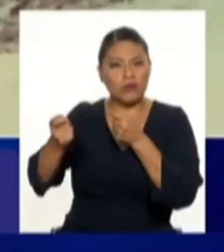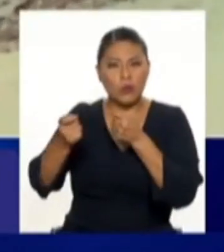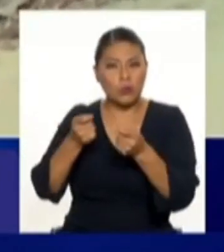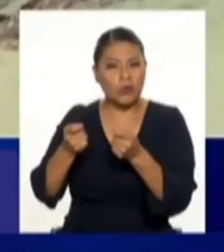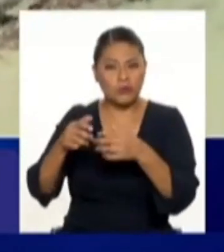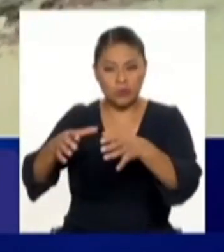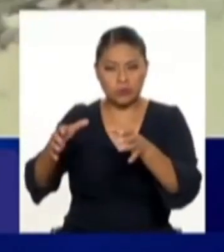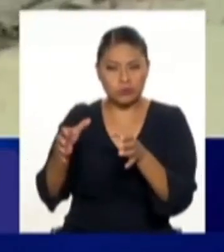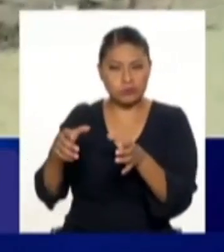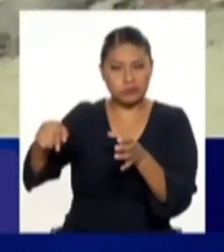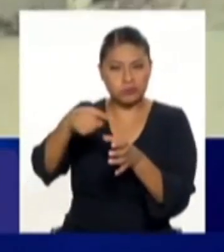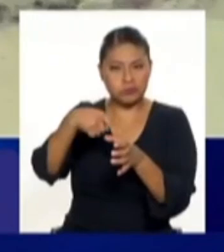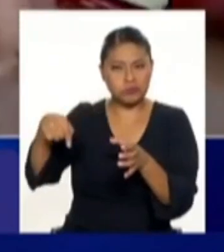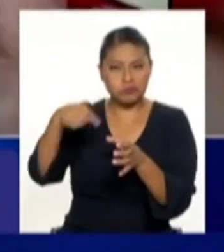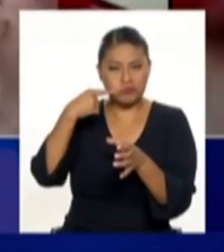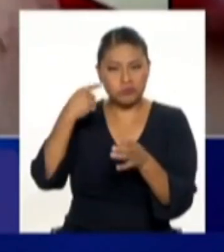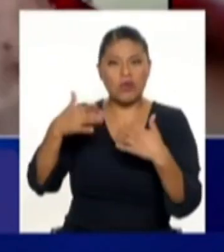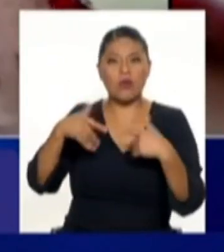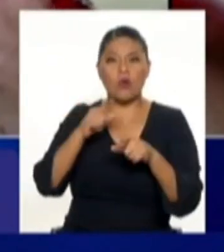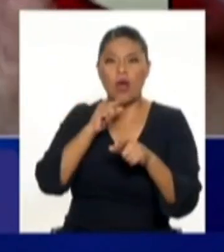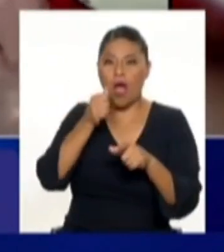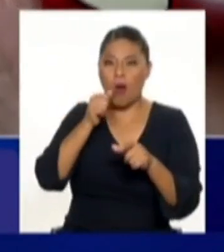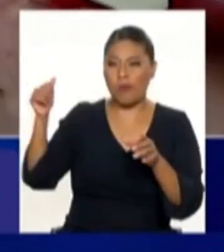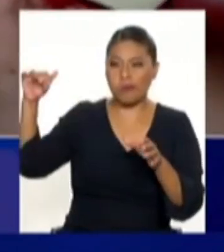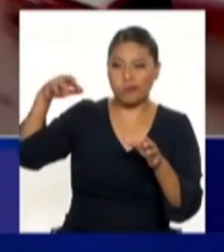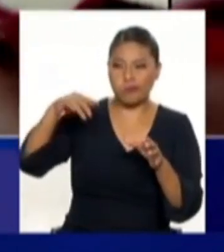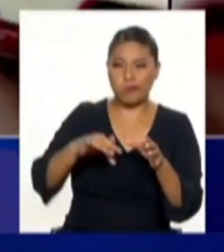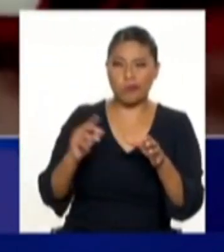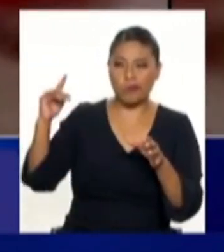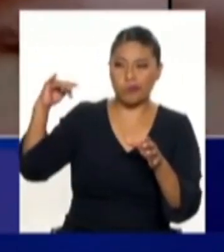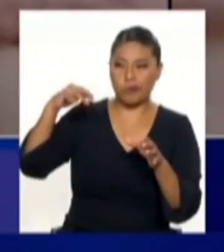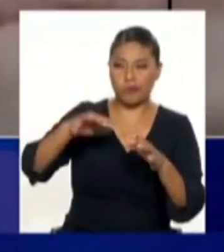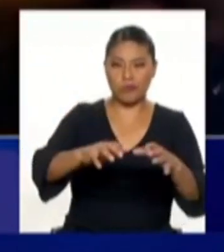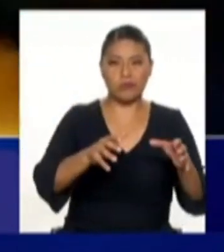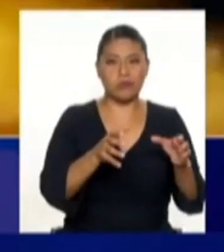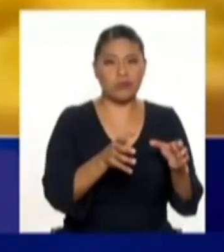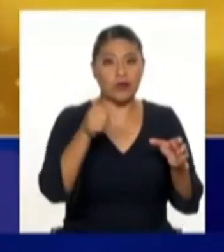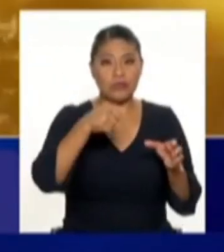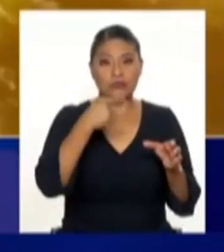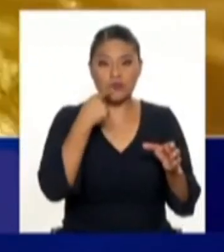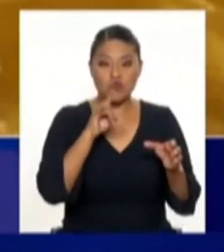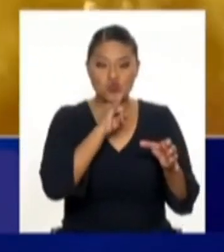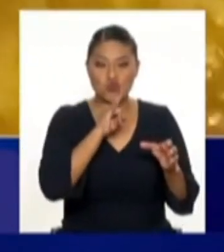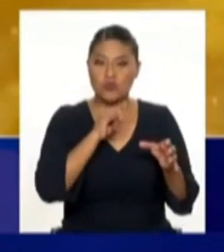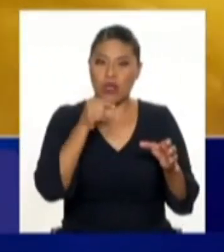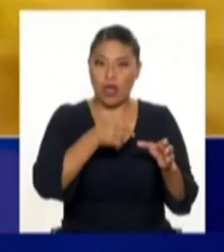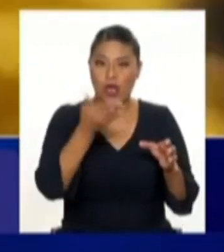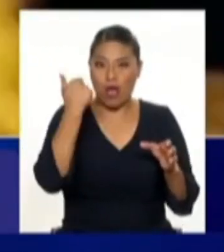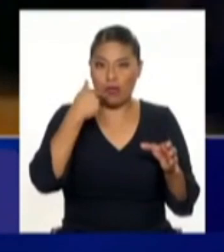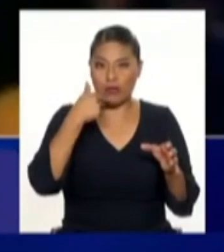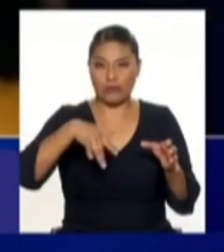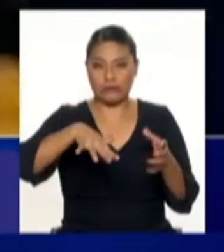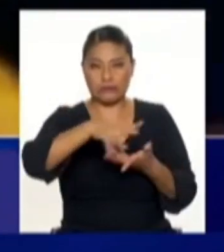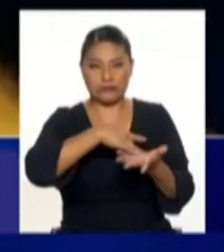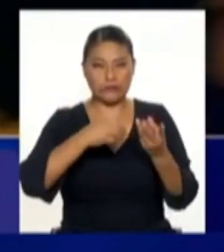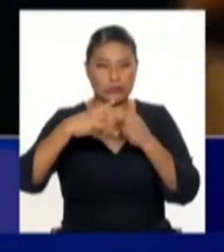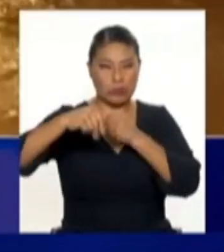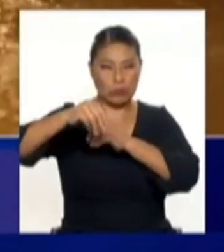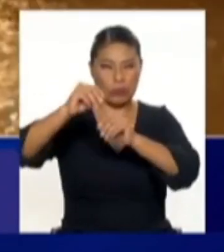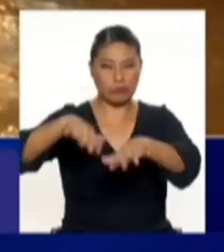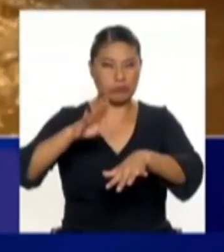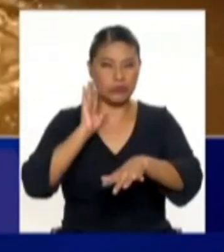realidad son mecanismos de almacenamiento de agua para utilizar esa agua que normalmente se convierte en un desastre